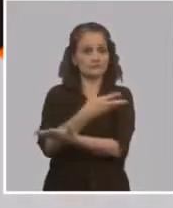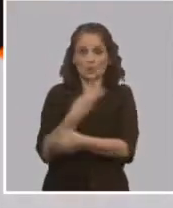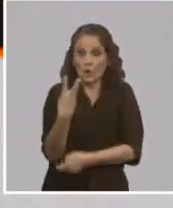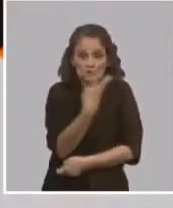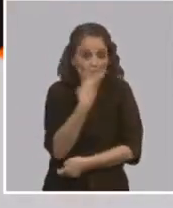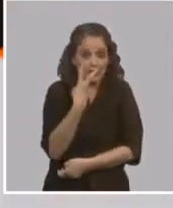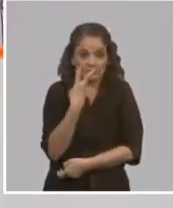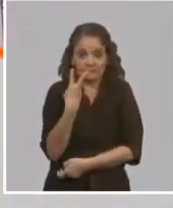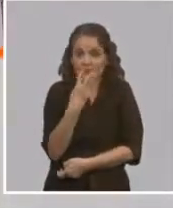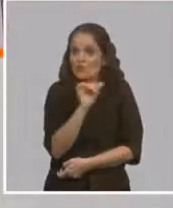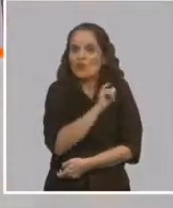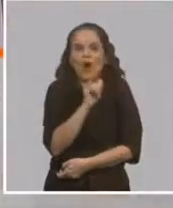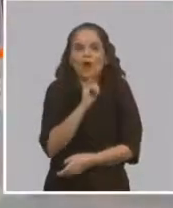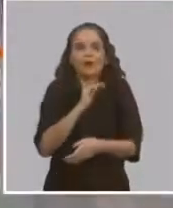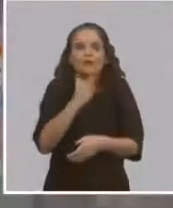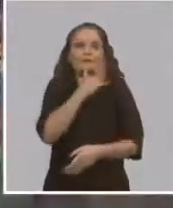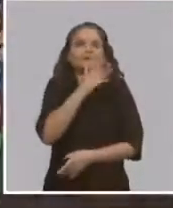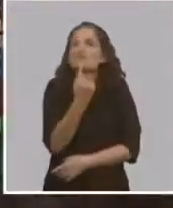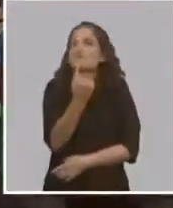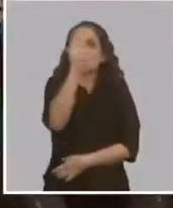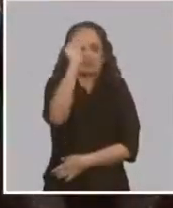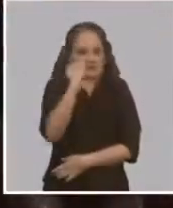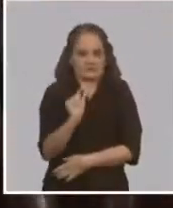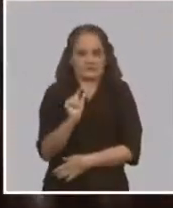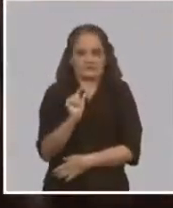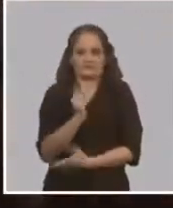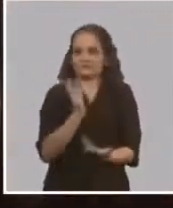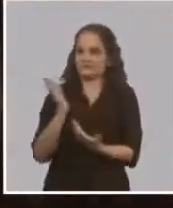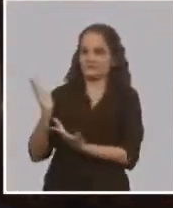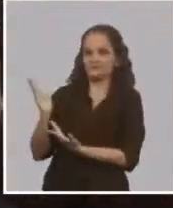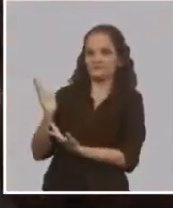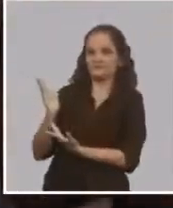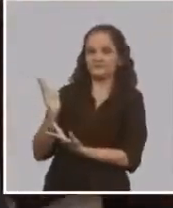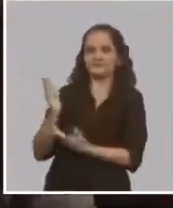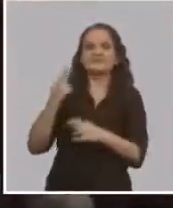somos uno. Este es Ariel, el sobrino mayor,